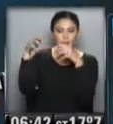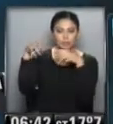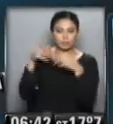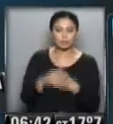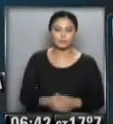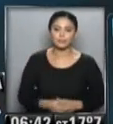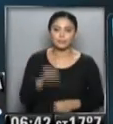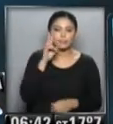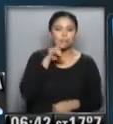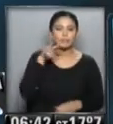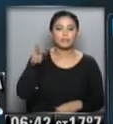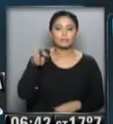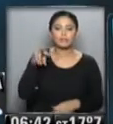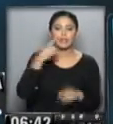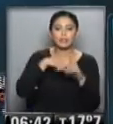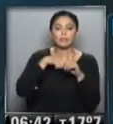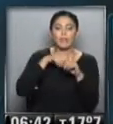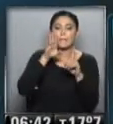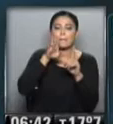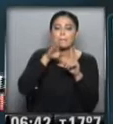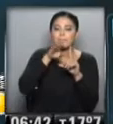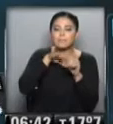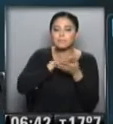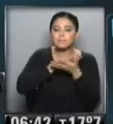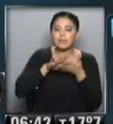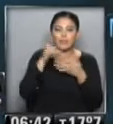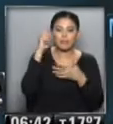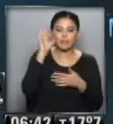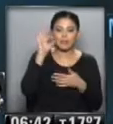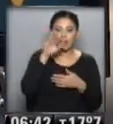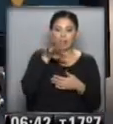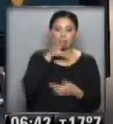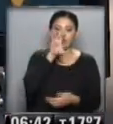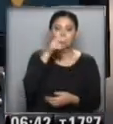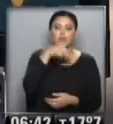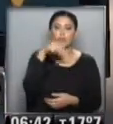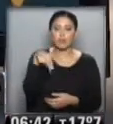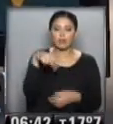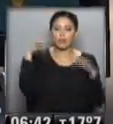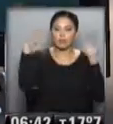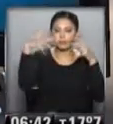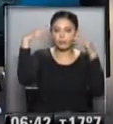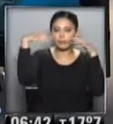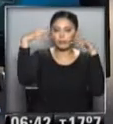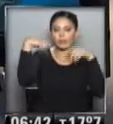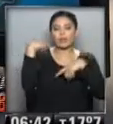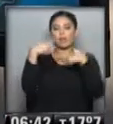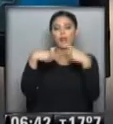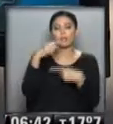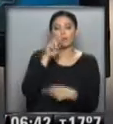frío... ...fíjense, fíjense la mínima de Neuquén, nueve graditos... ...y lluvia, y lluvia, y lluvia para